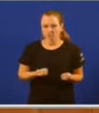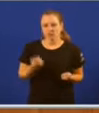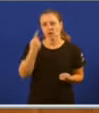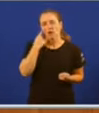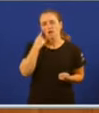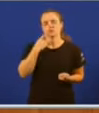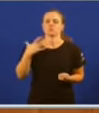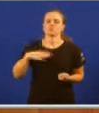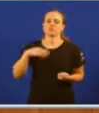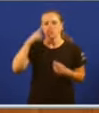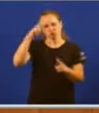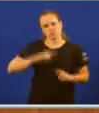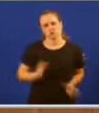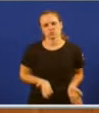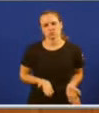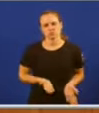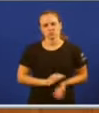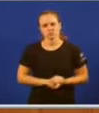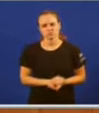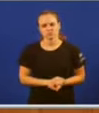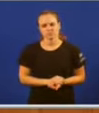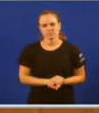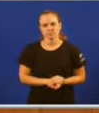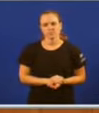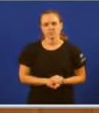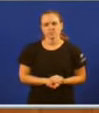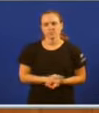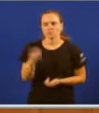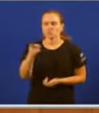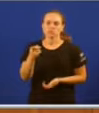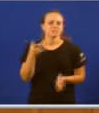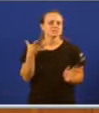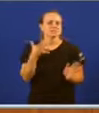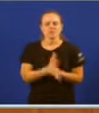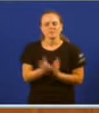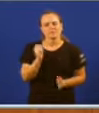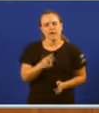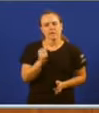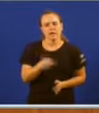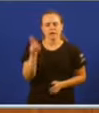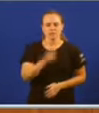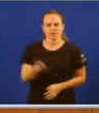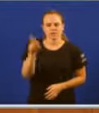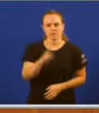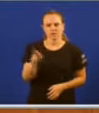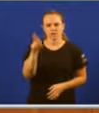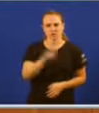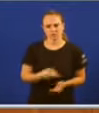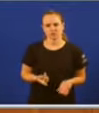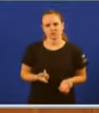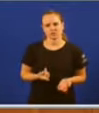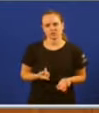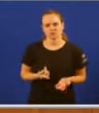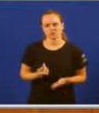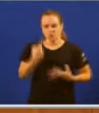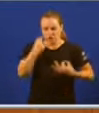falte o respeto. E mire, esgrime sempre os mesmos argumentos e claro, un pouco insusto coa